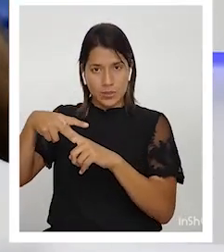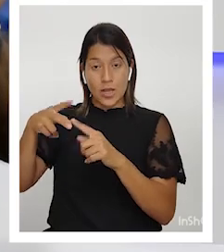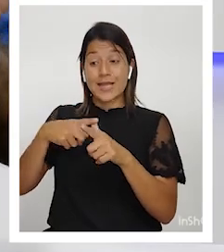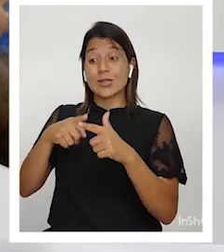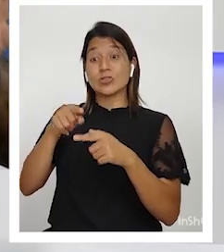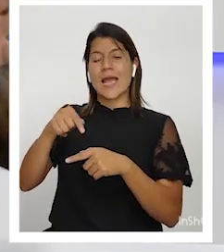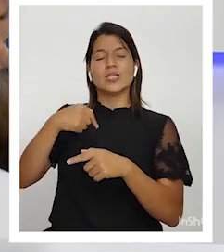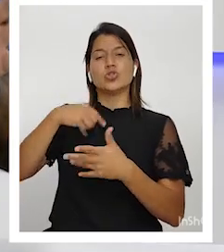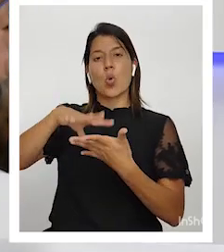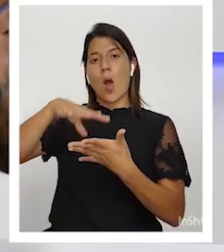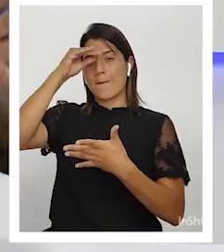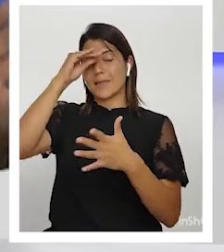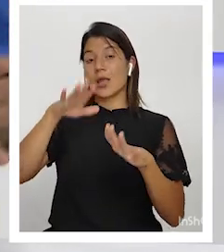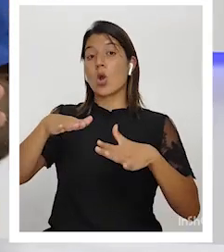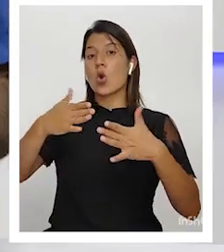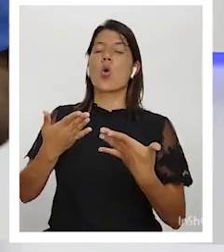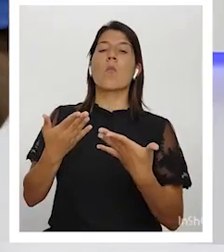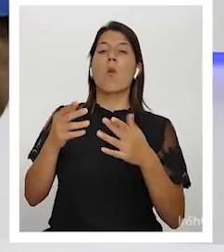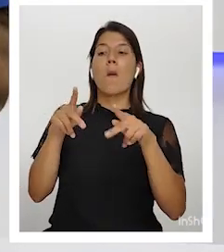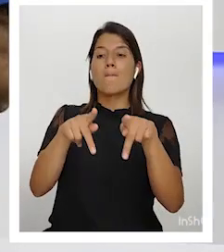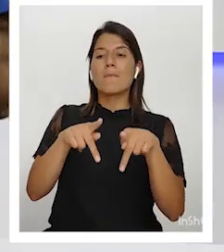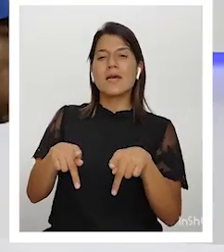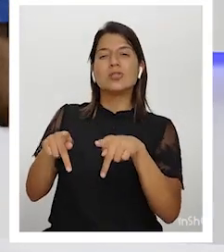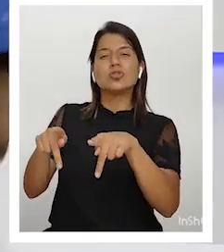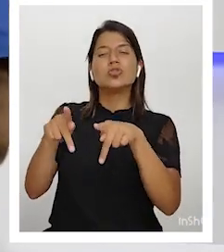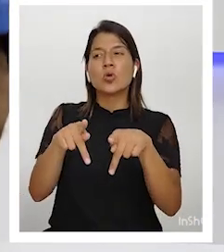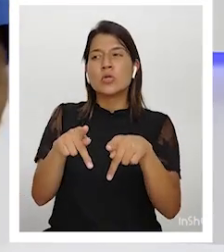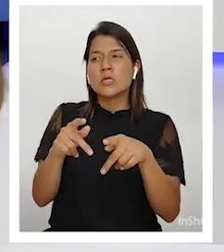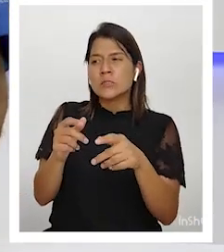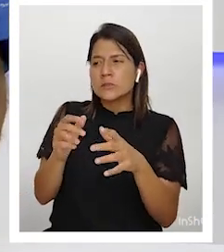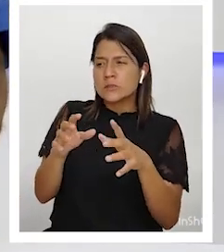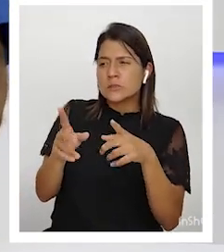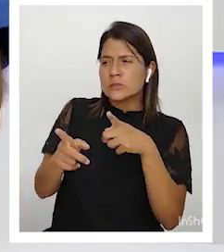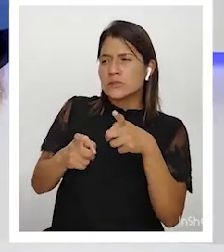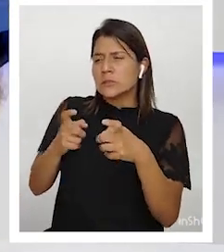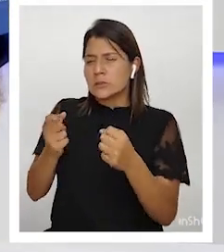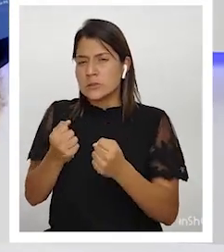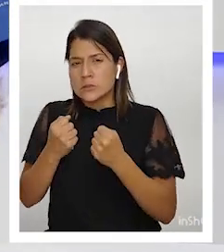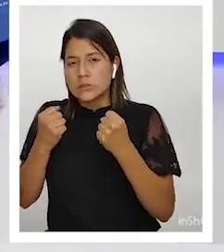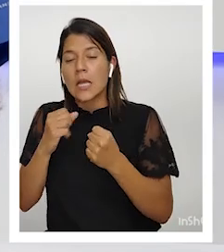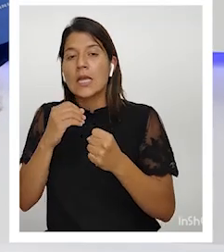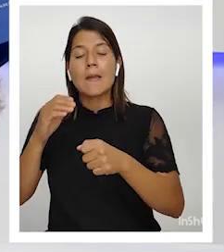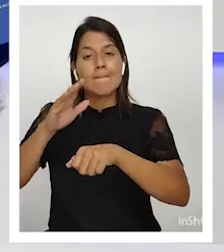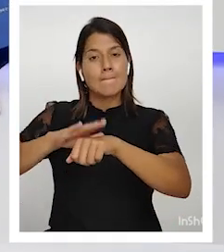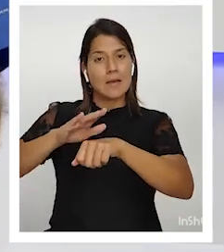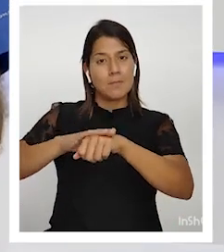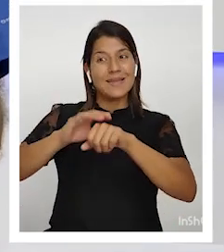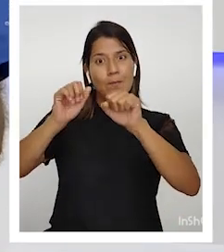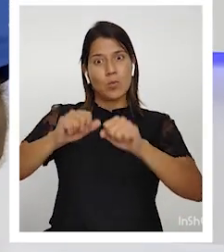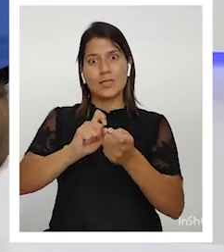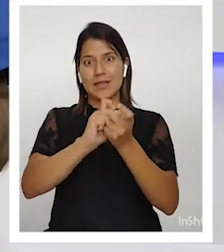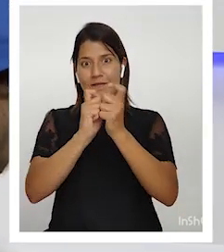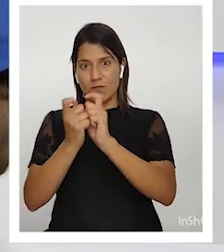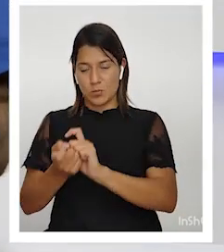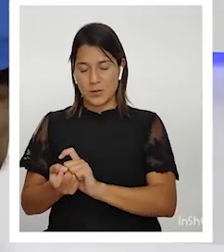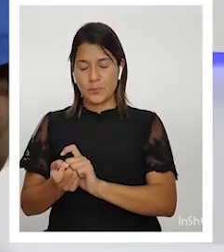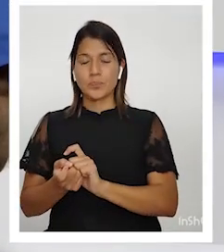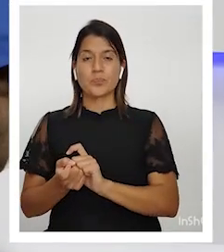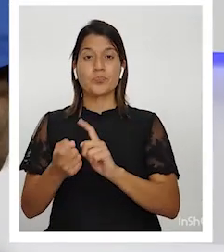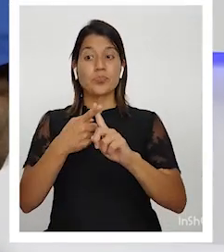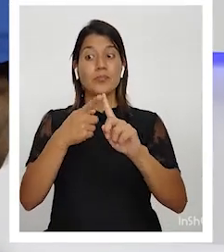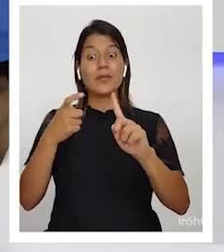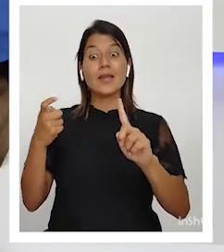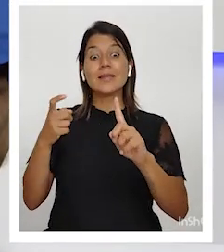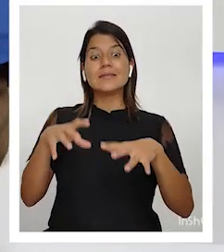aprendía cómo se hace, cómo la gente se apodera y le permite transformarse a